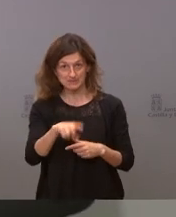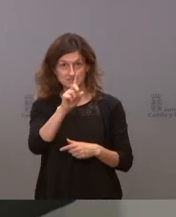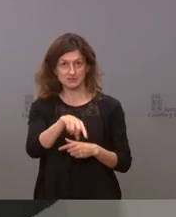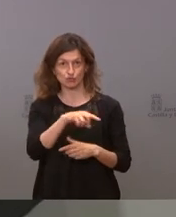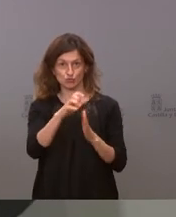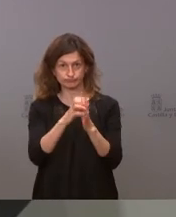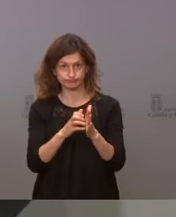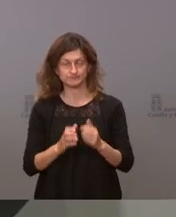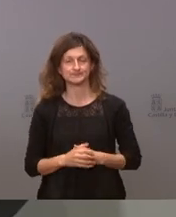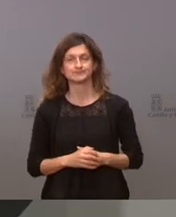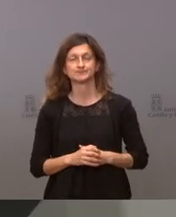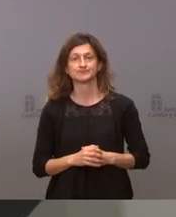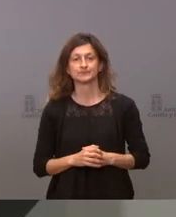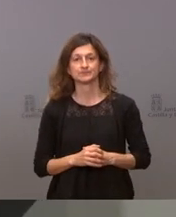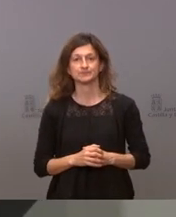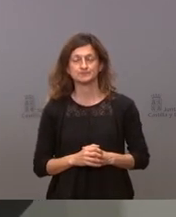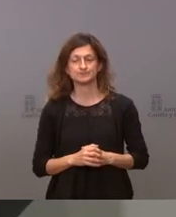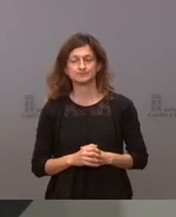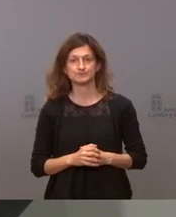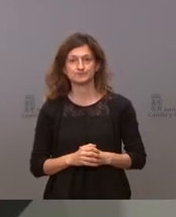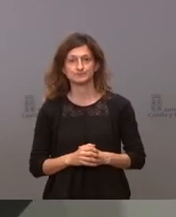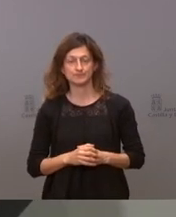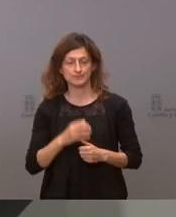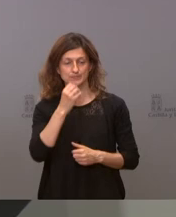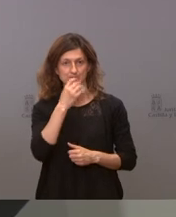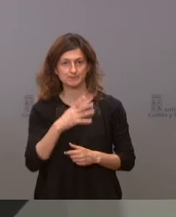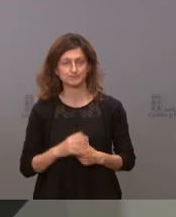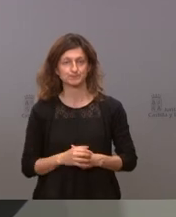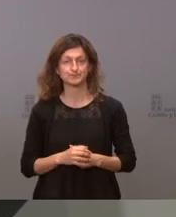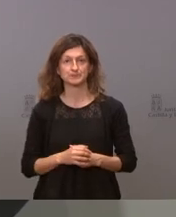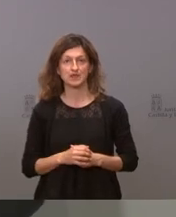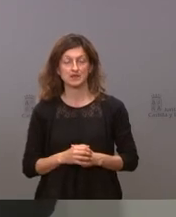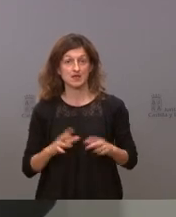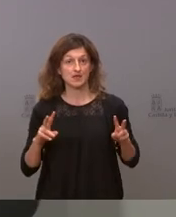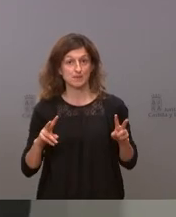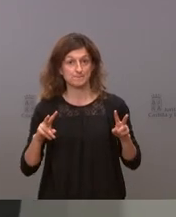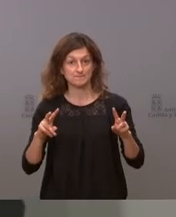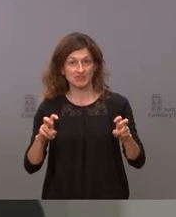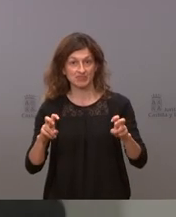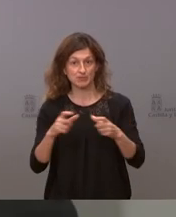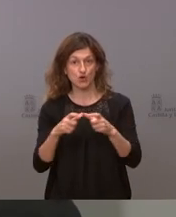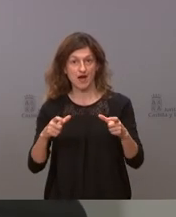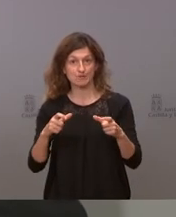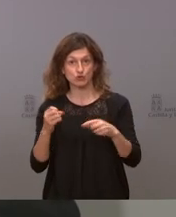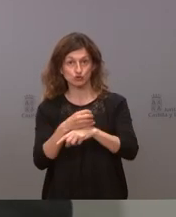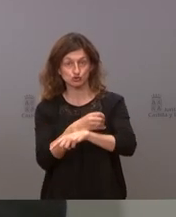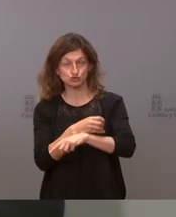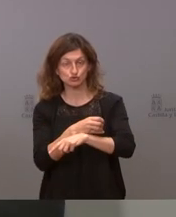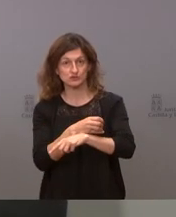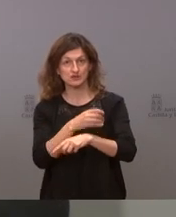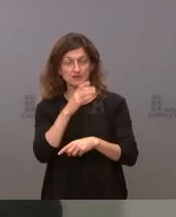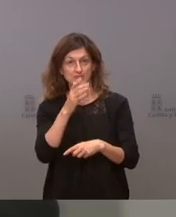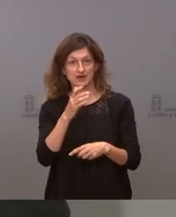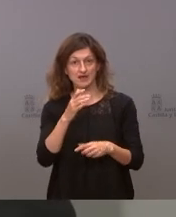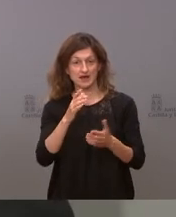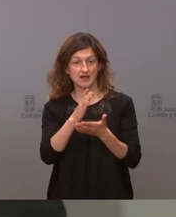bien en principio está planteado para aquellos abonos que se dirigen hacia afuera